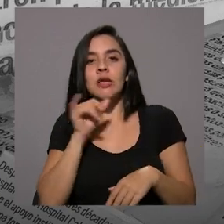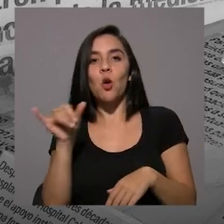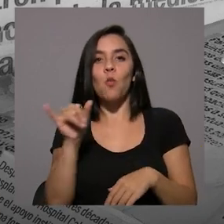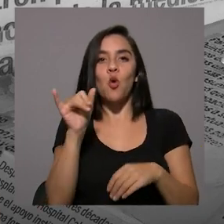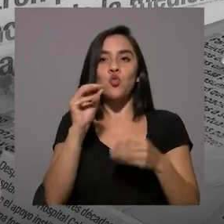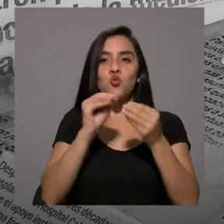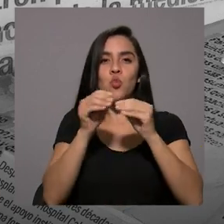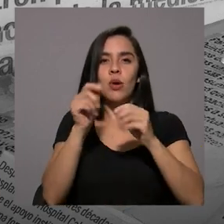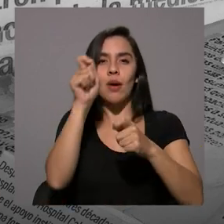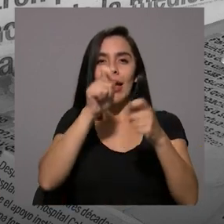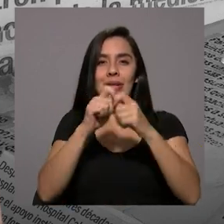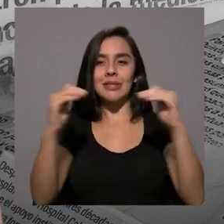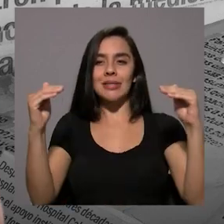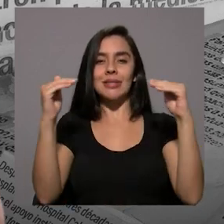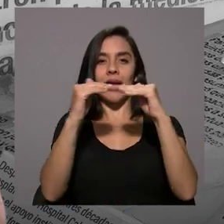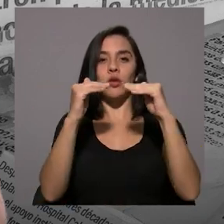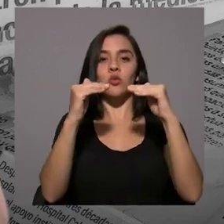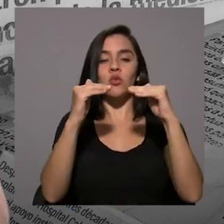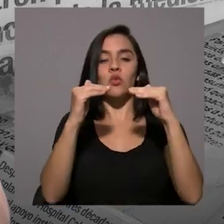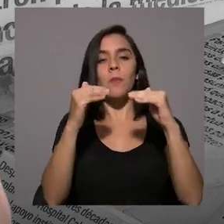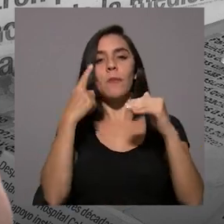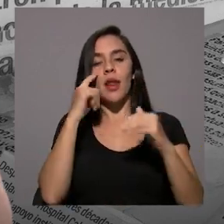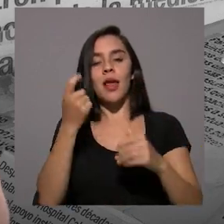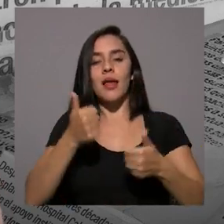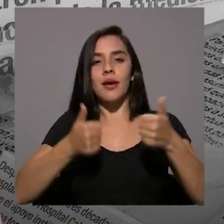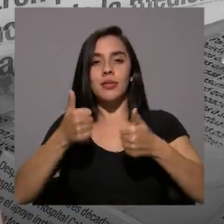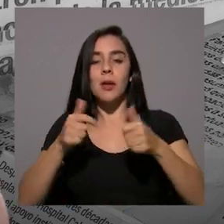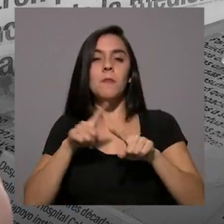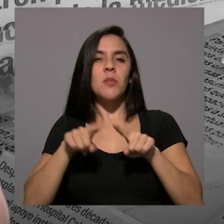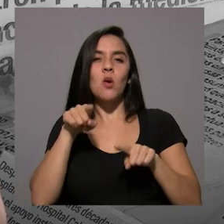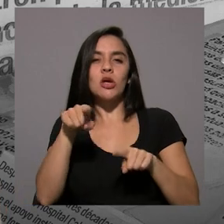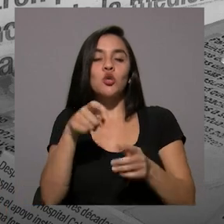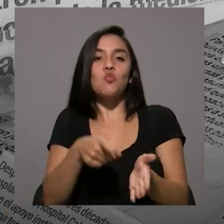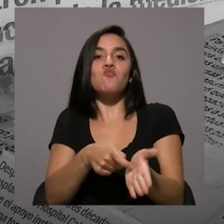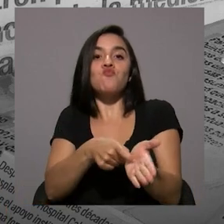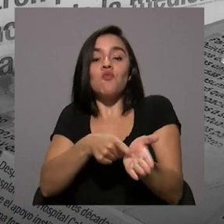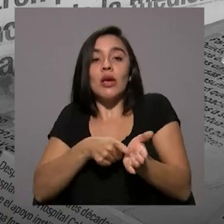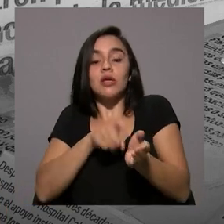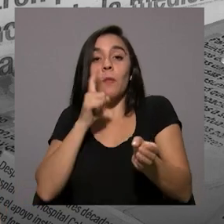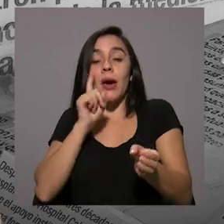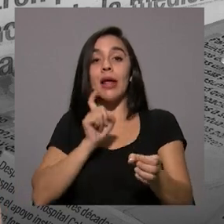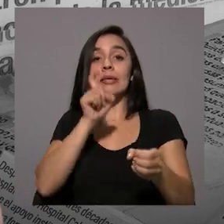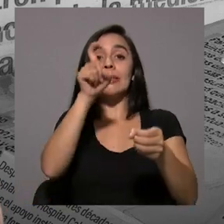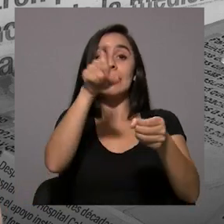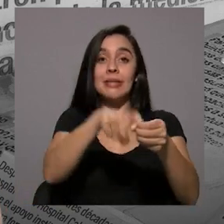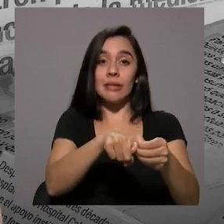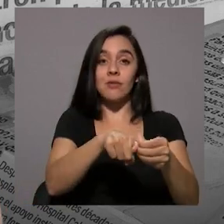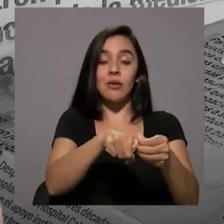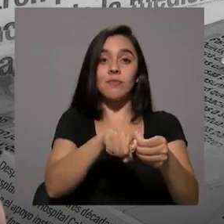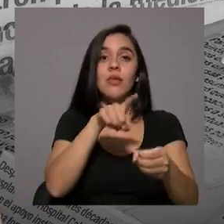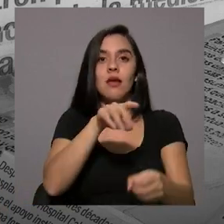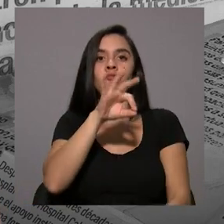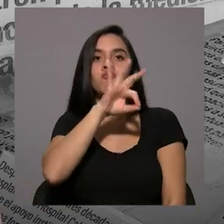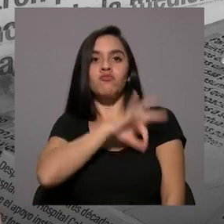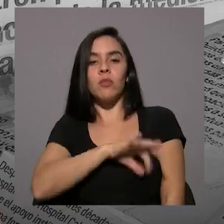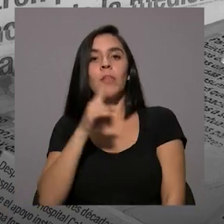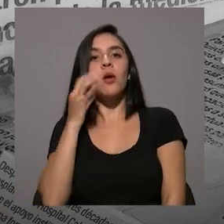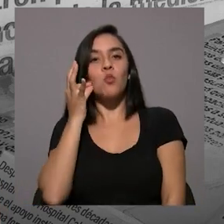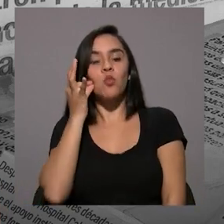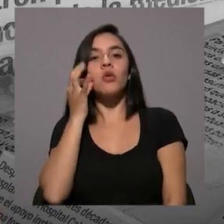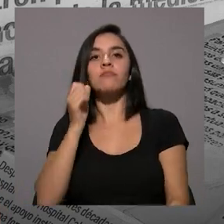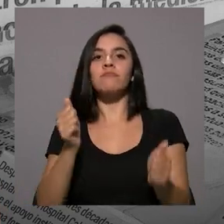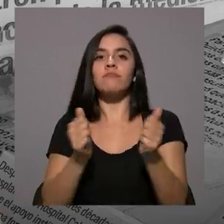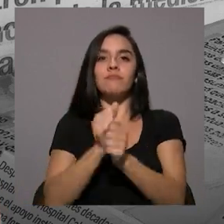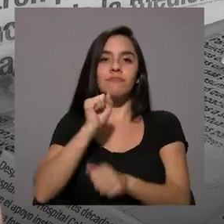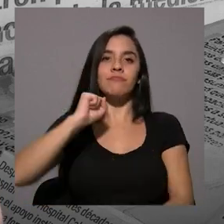exacto en las candidaturas. Esto, como les decía al principio, es un requisito de inscripción y favoreció que más mujeres